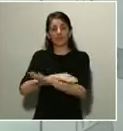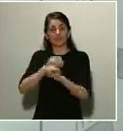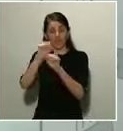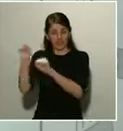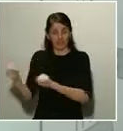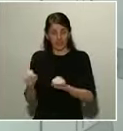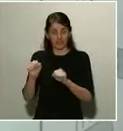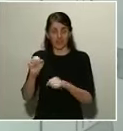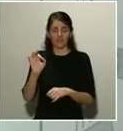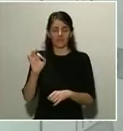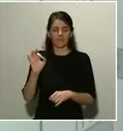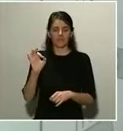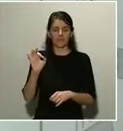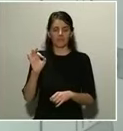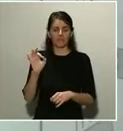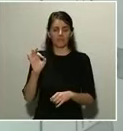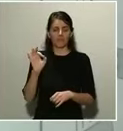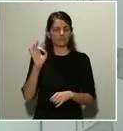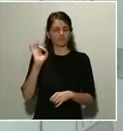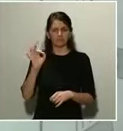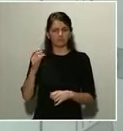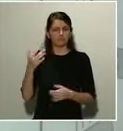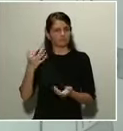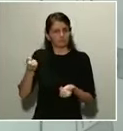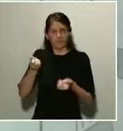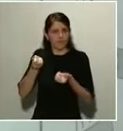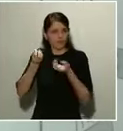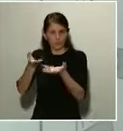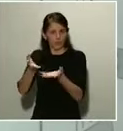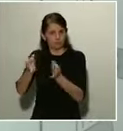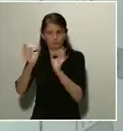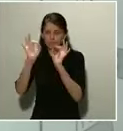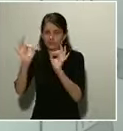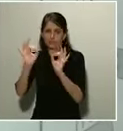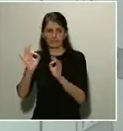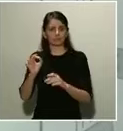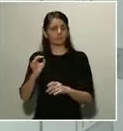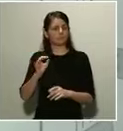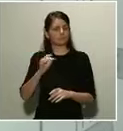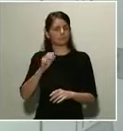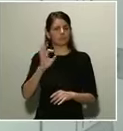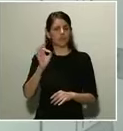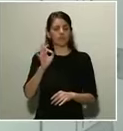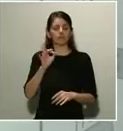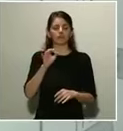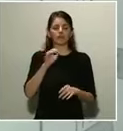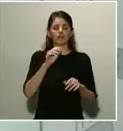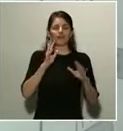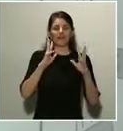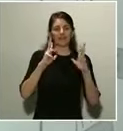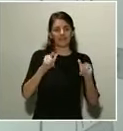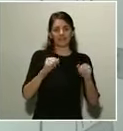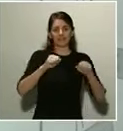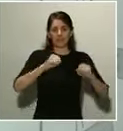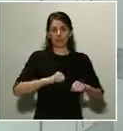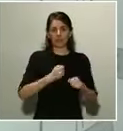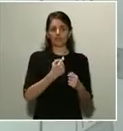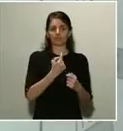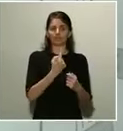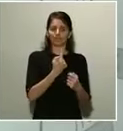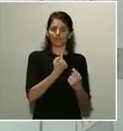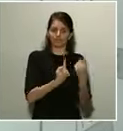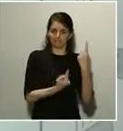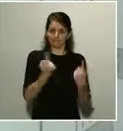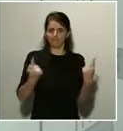ha informado que se ha encontrado algún caso de fallecimientos en las residencias que con el objetivo